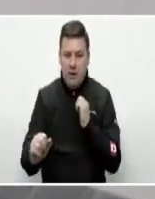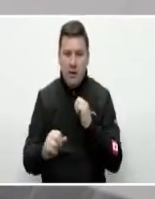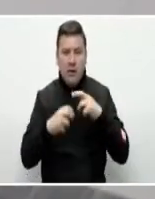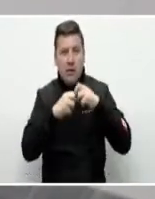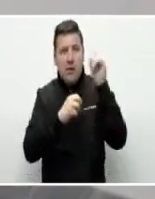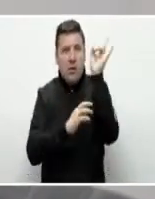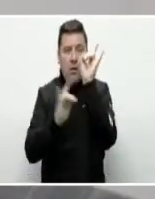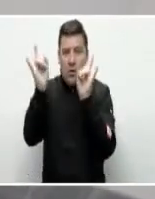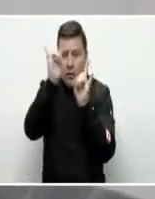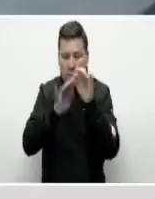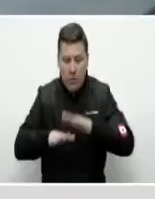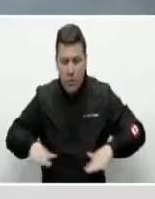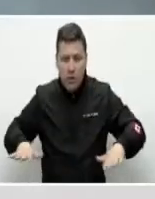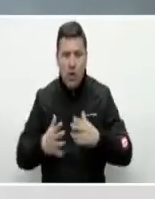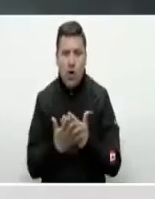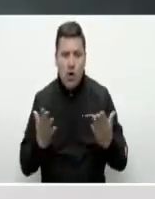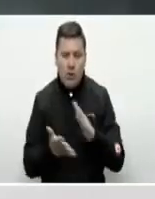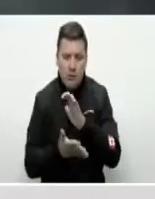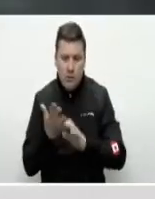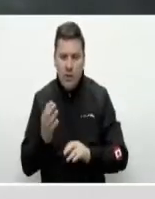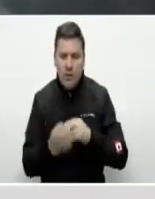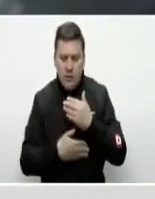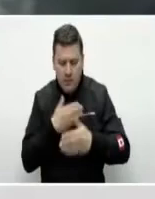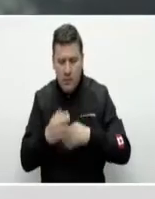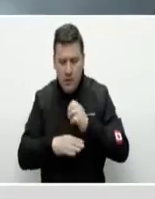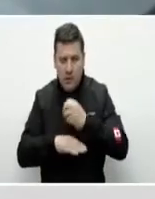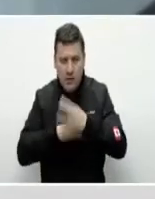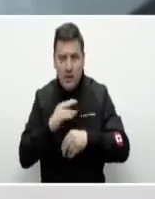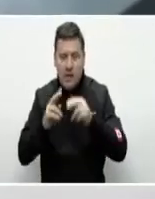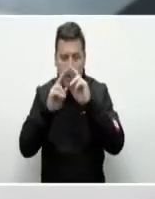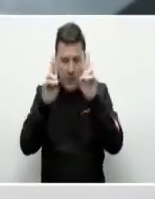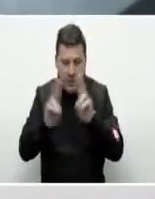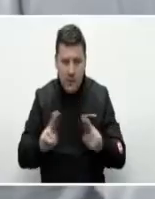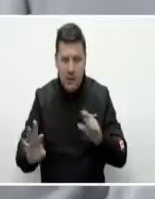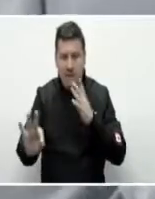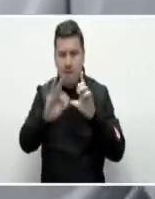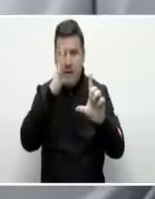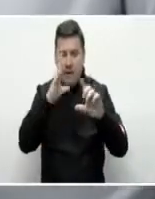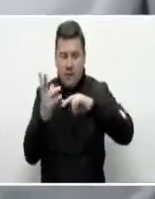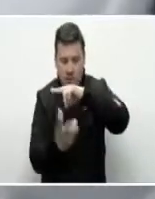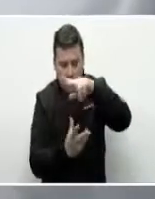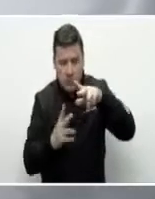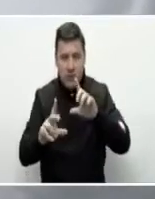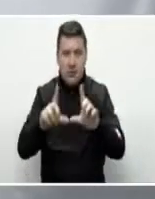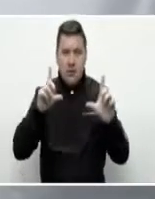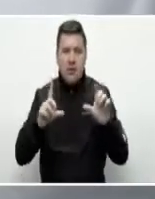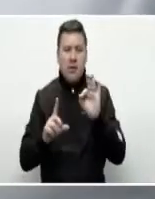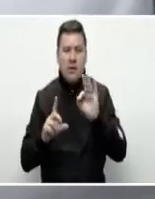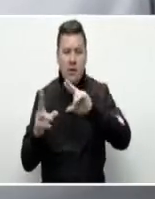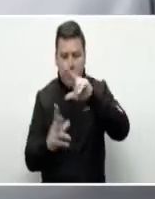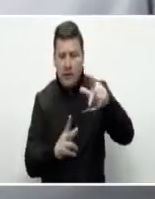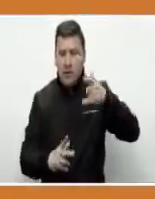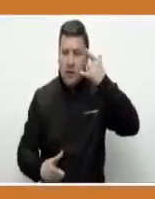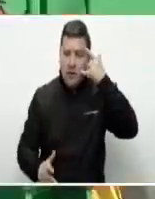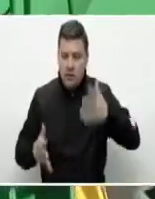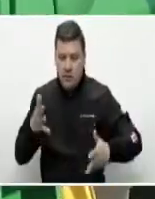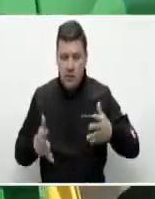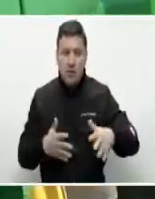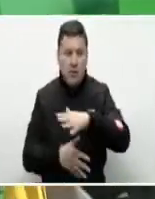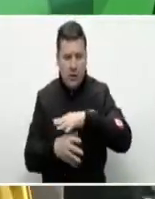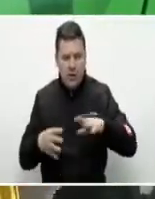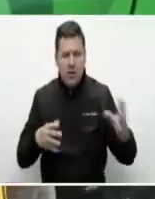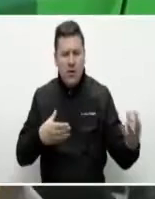energéticas, internet de las cosas, materiales avanzados, realidad virtual, realidad aumentada, manufactura 3D, robótica y automatización.